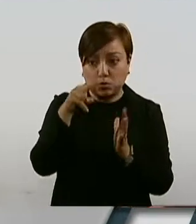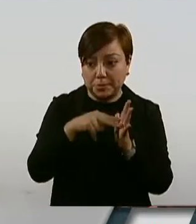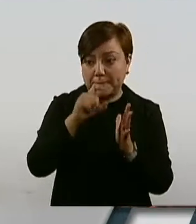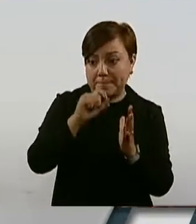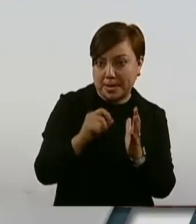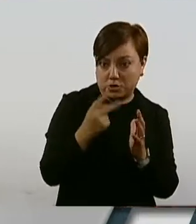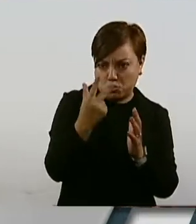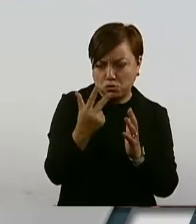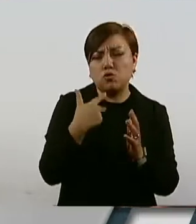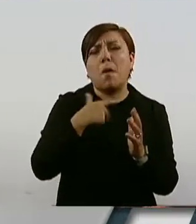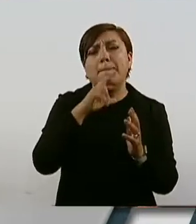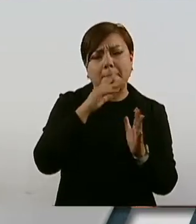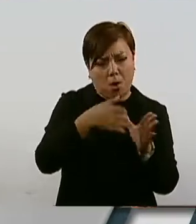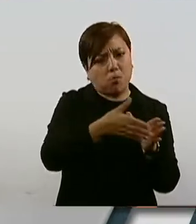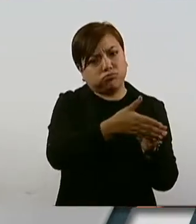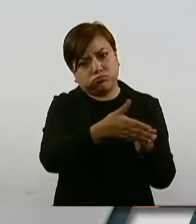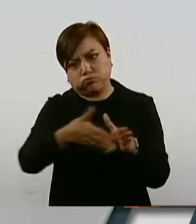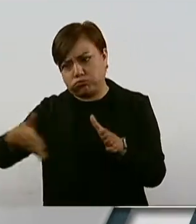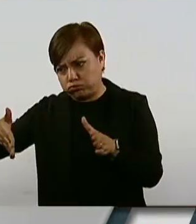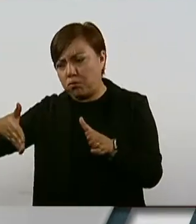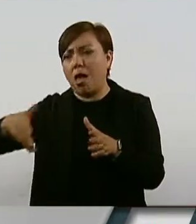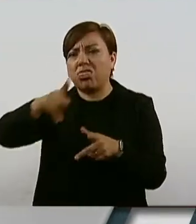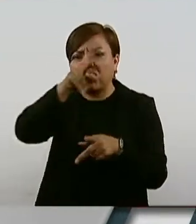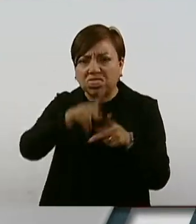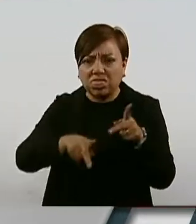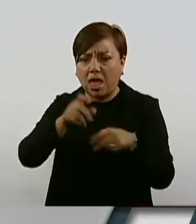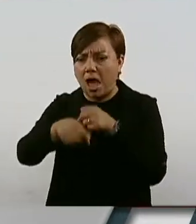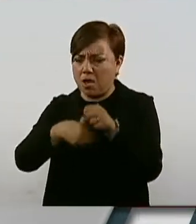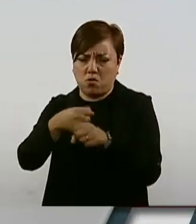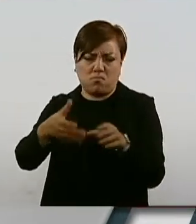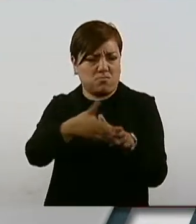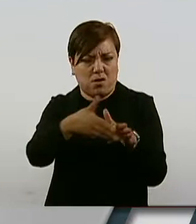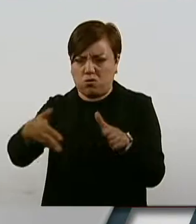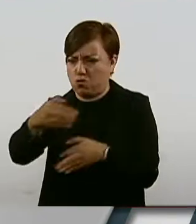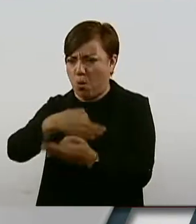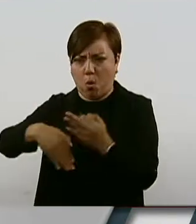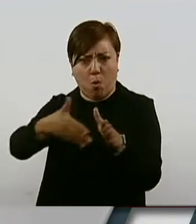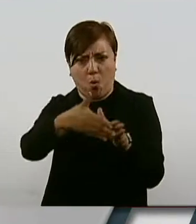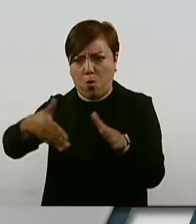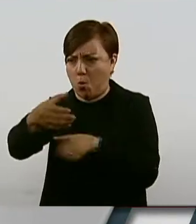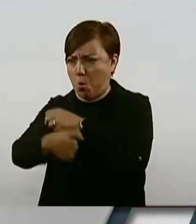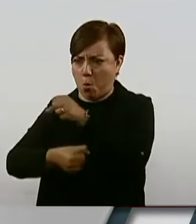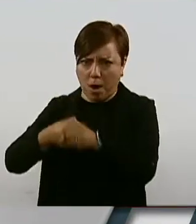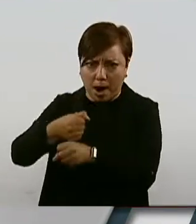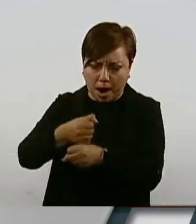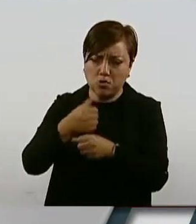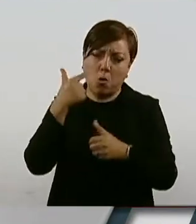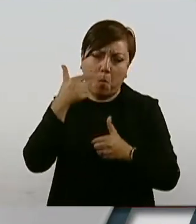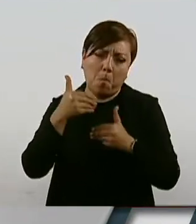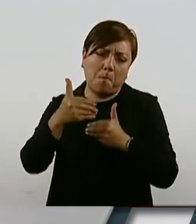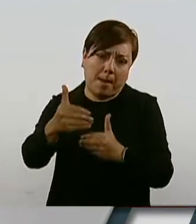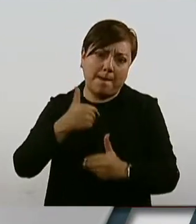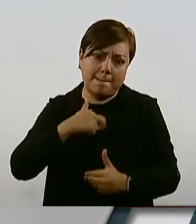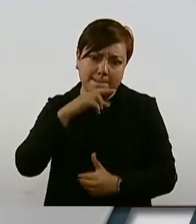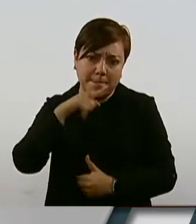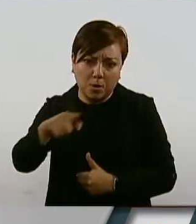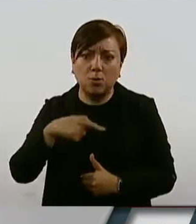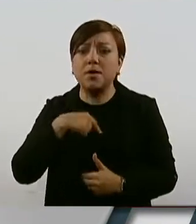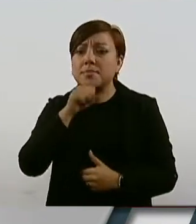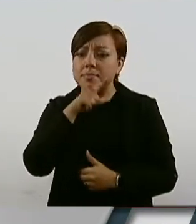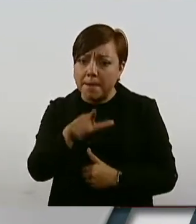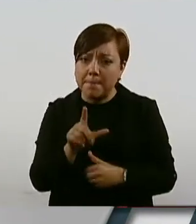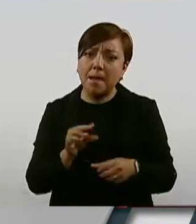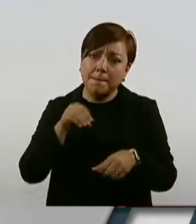en lugar de que nos quedemos a medio año. Pero además, ampliar también que se cree una comisión